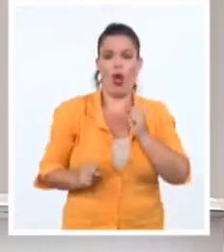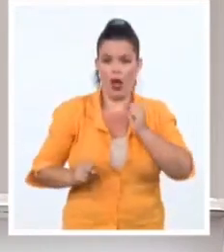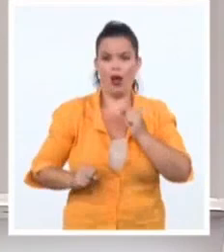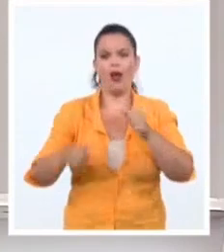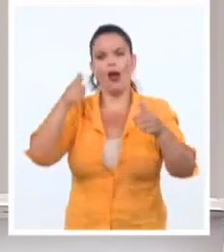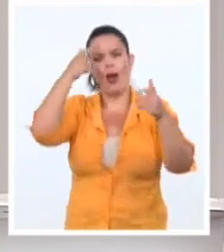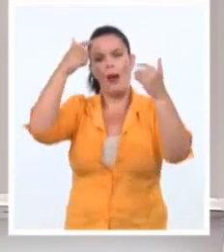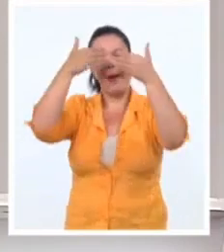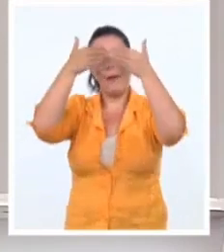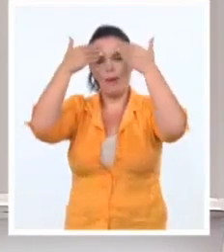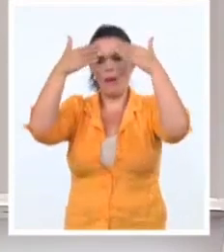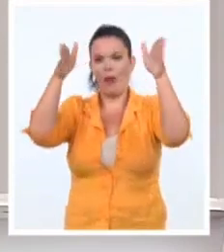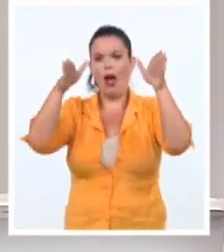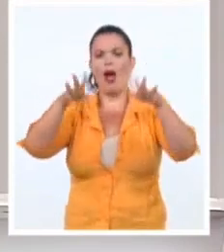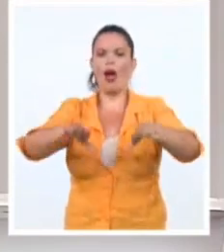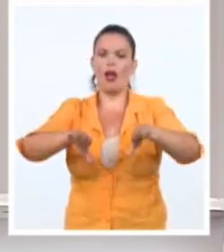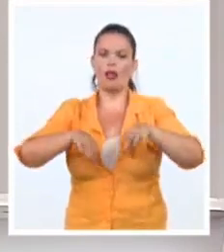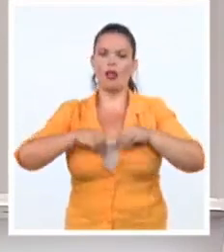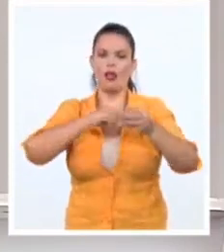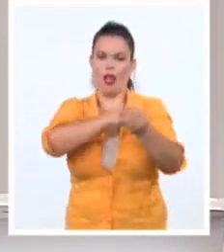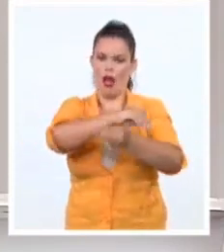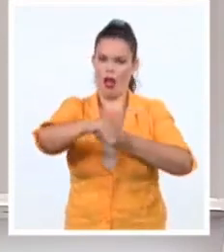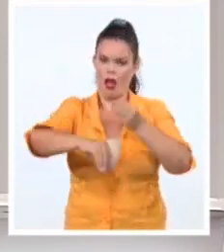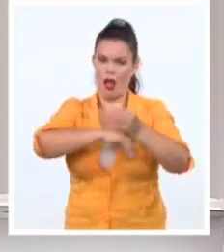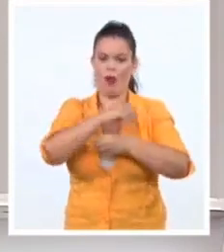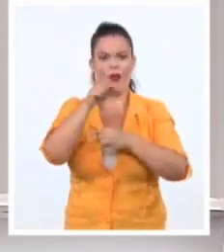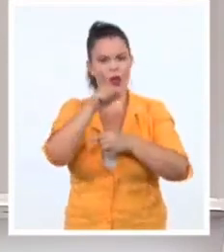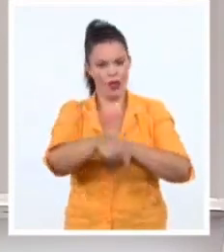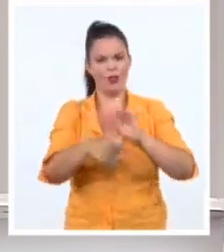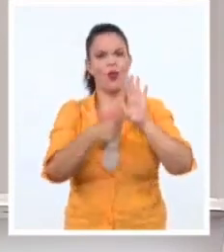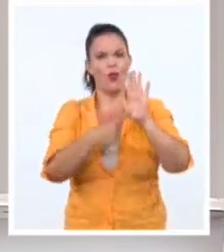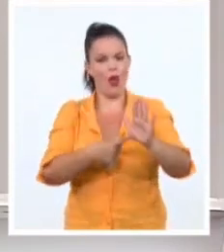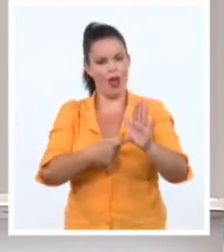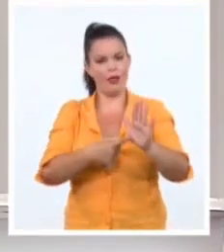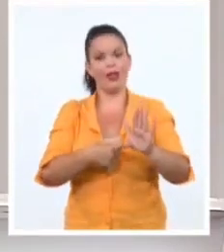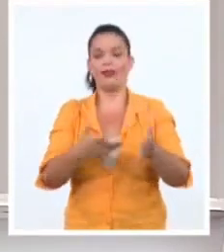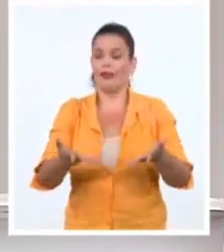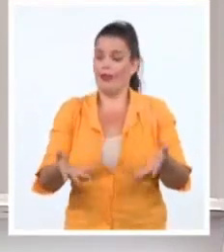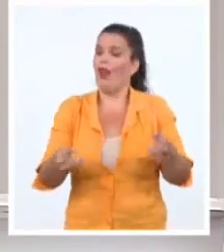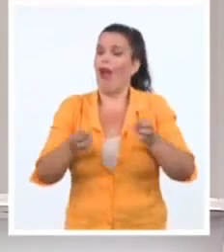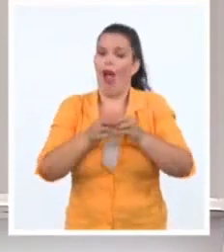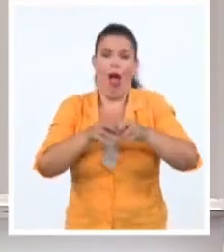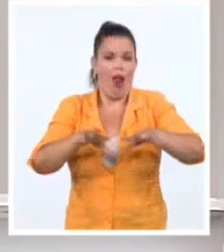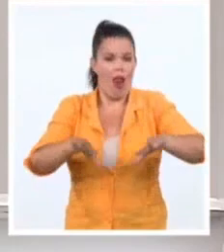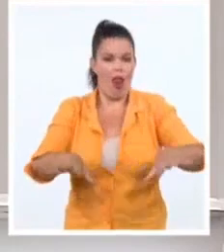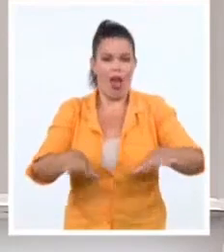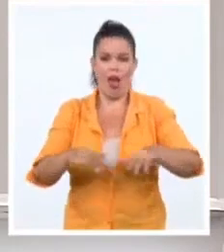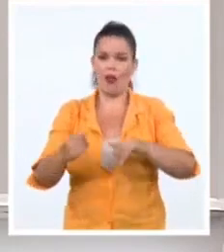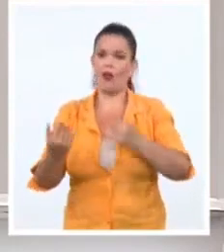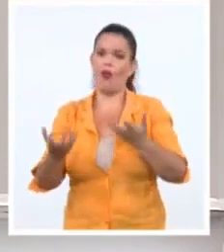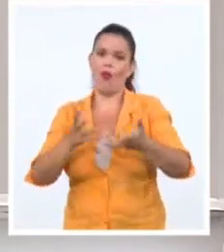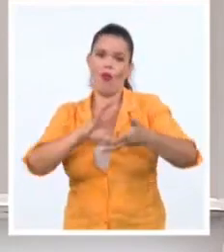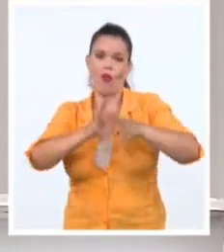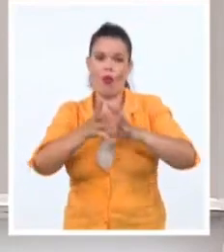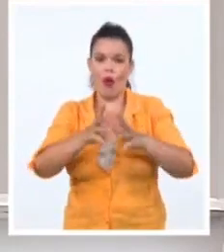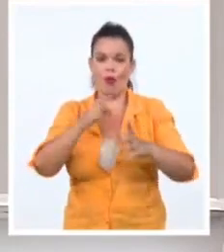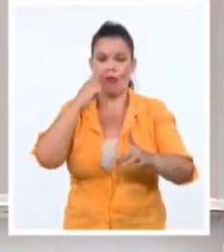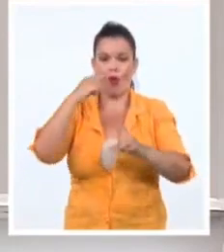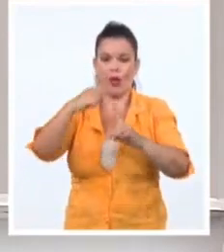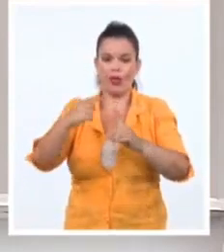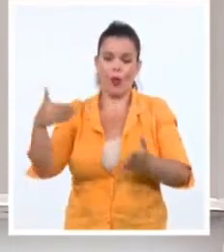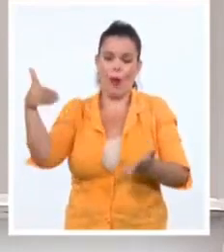de cambio. Son claras las intenciones subversivas, conspirativas,